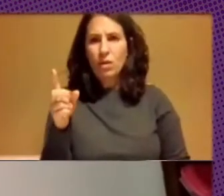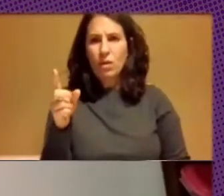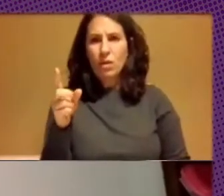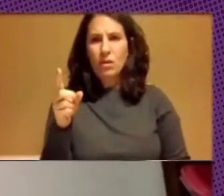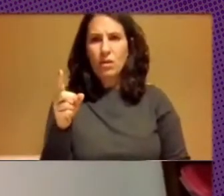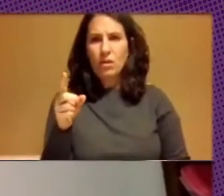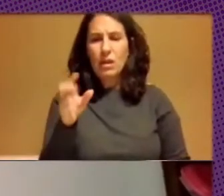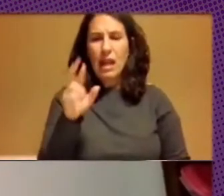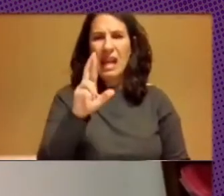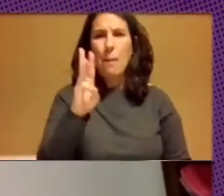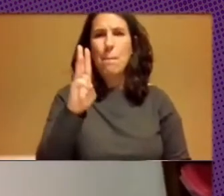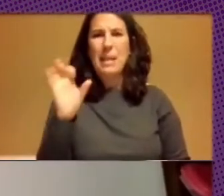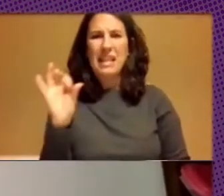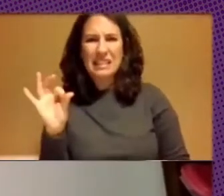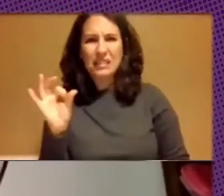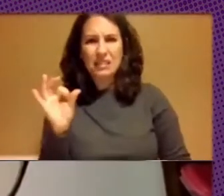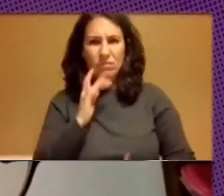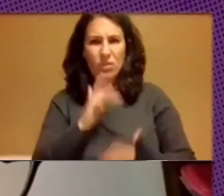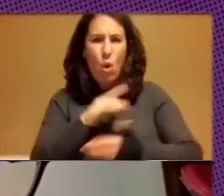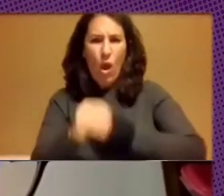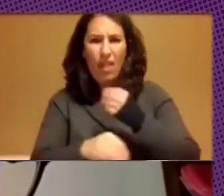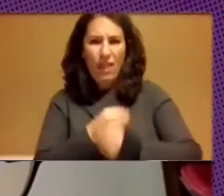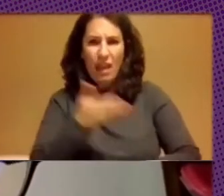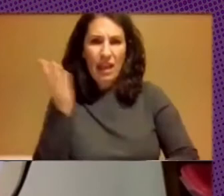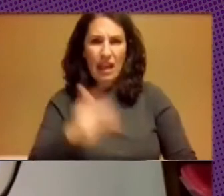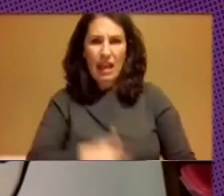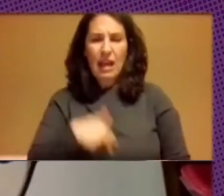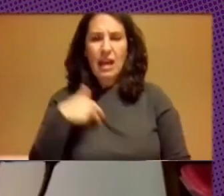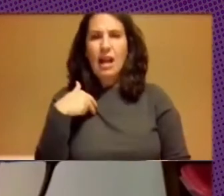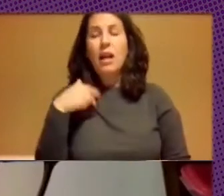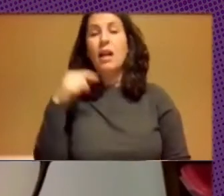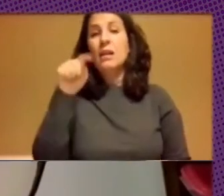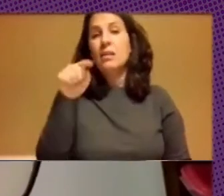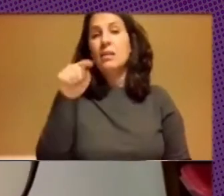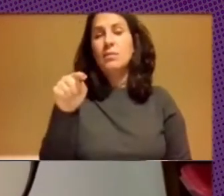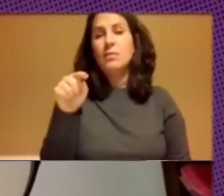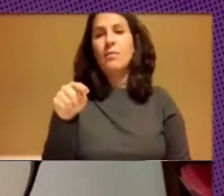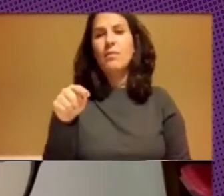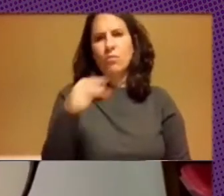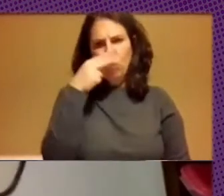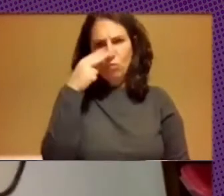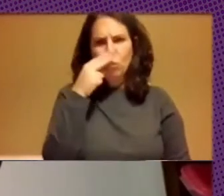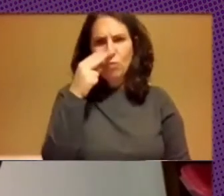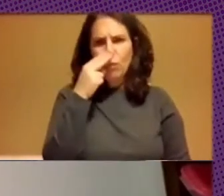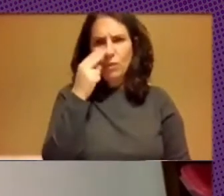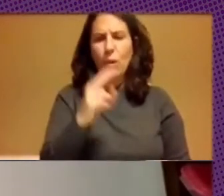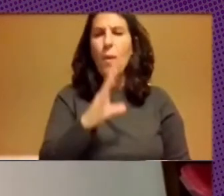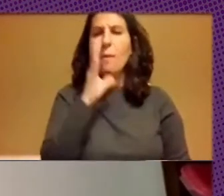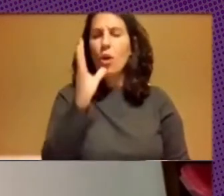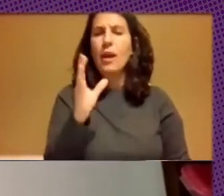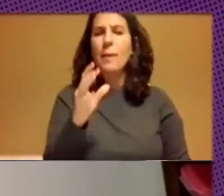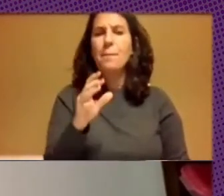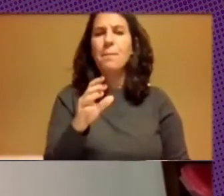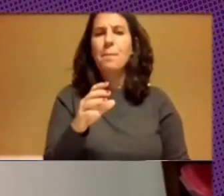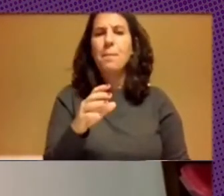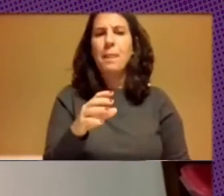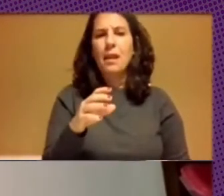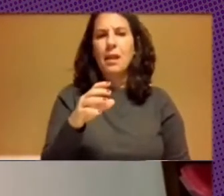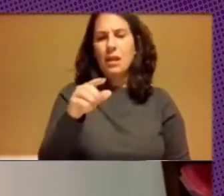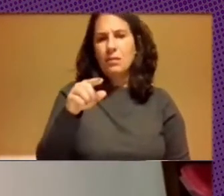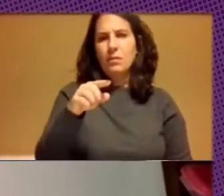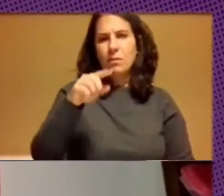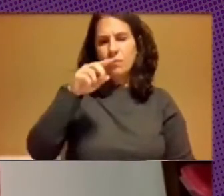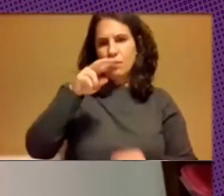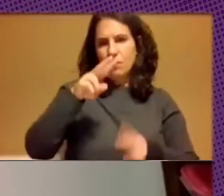ERPs, en realidad, en general. Y bueno, eso fue algo bien interesante, porque no solo por la envergadura de lo que es el